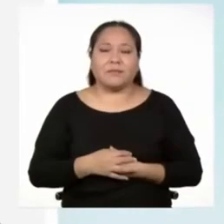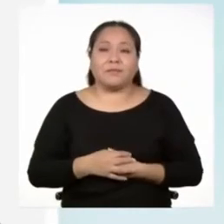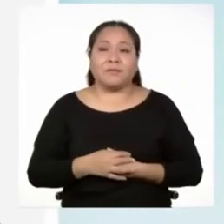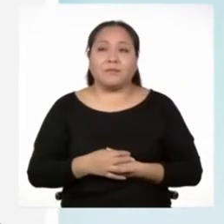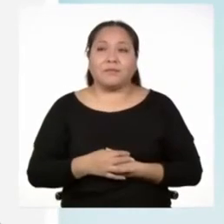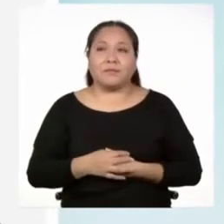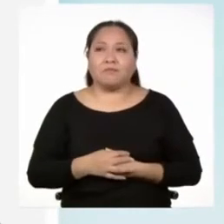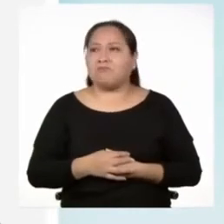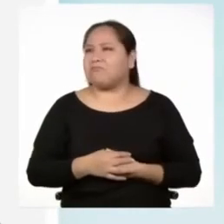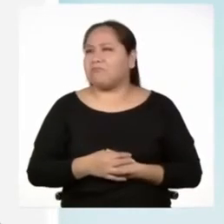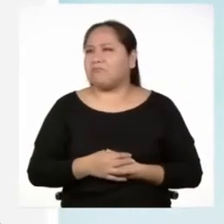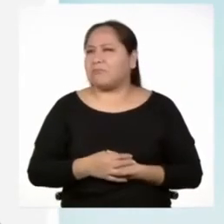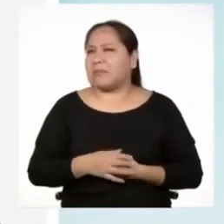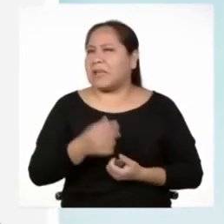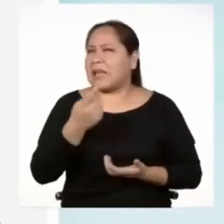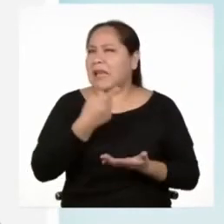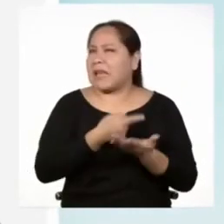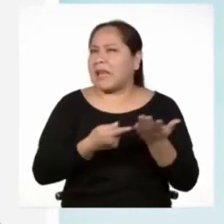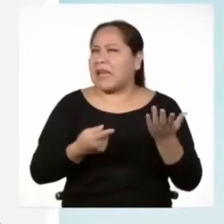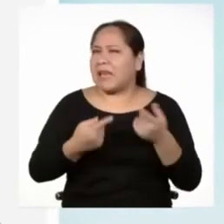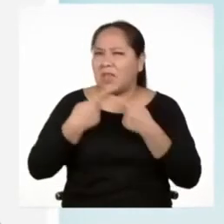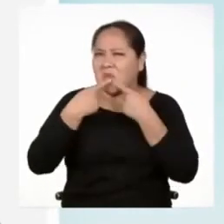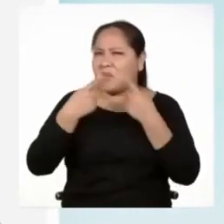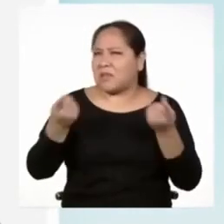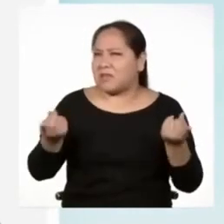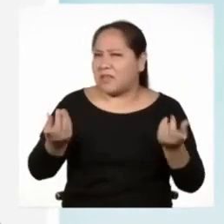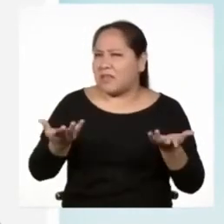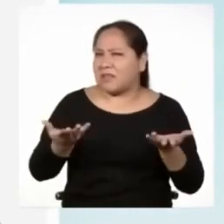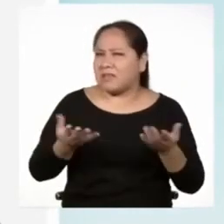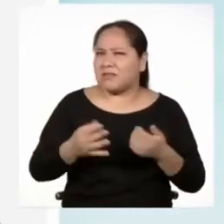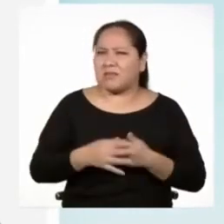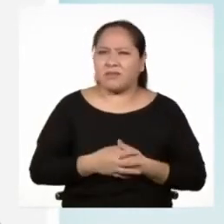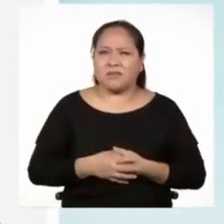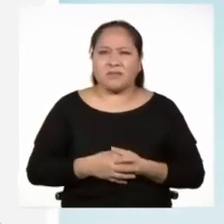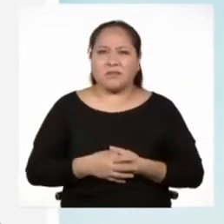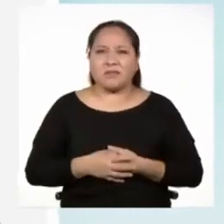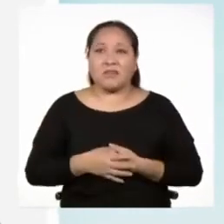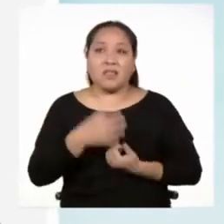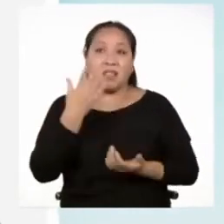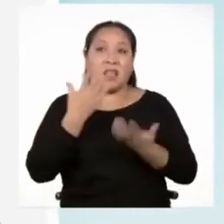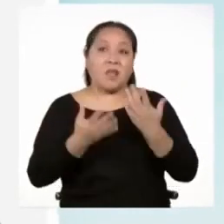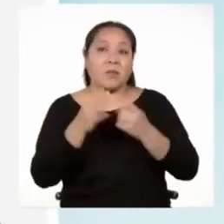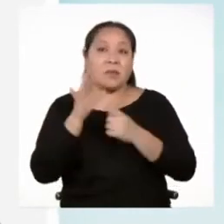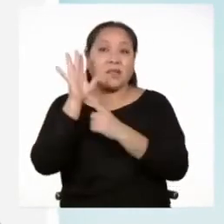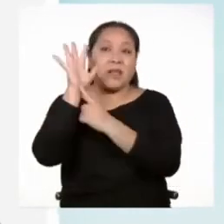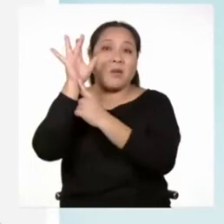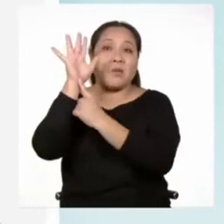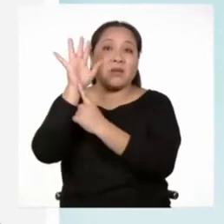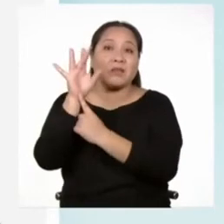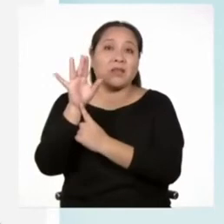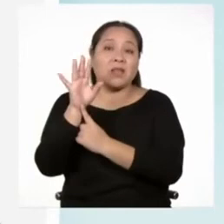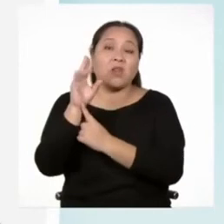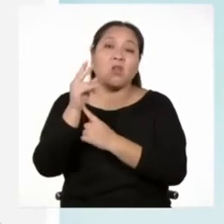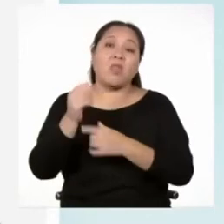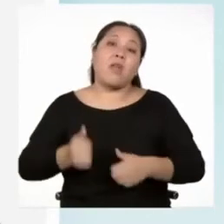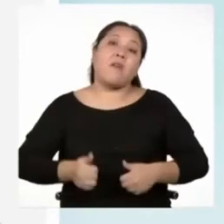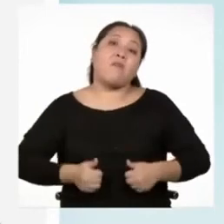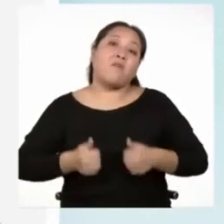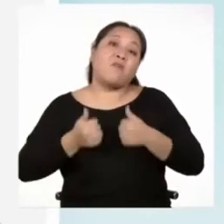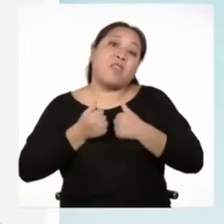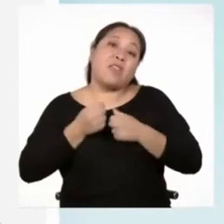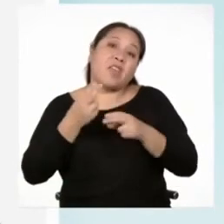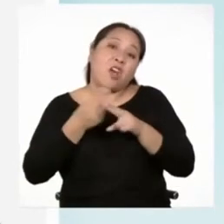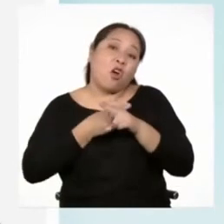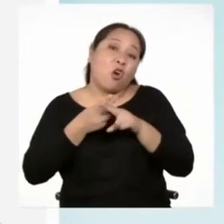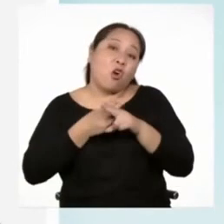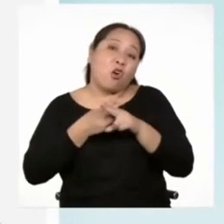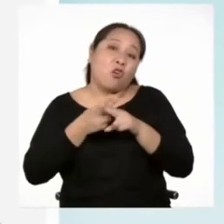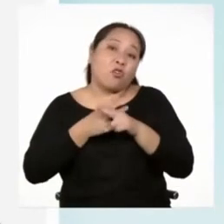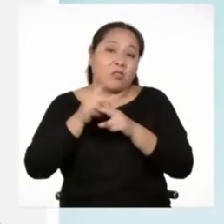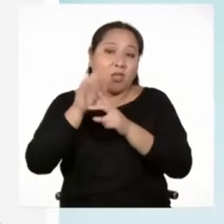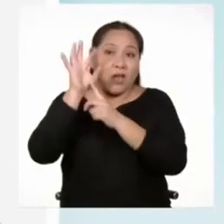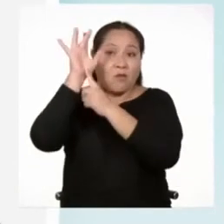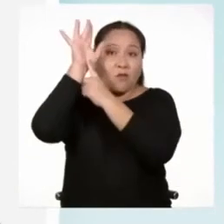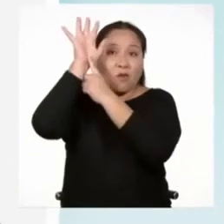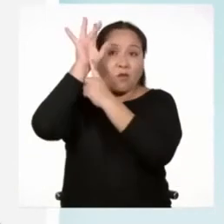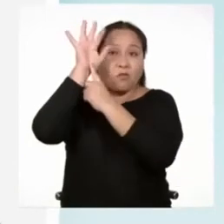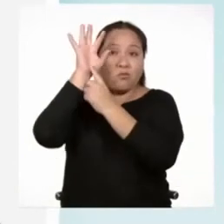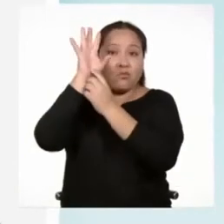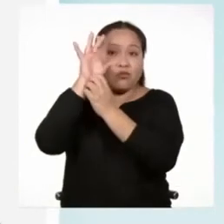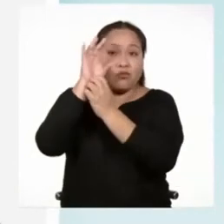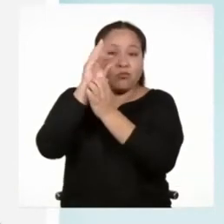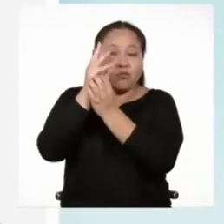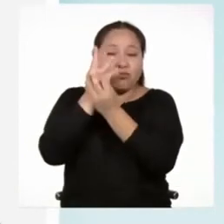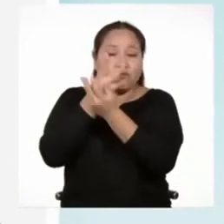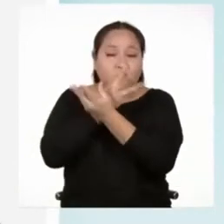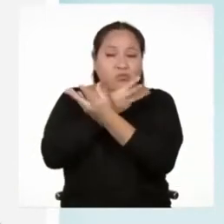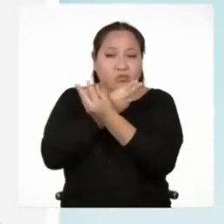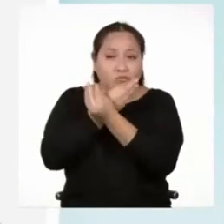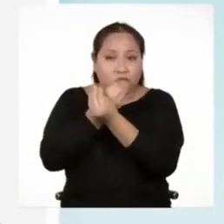¿Qué nos querrá transmitir? Probablemente que las velas tienen una vida corta, pues se consumen con el fuego y terminan en la oscuridad.